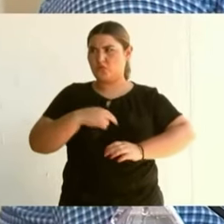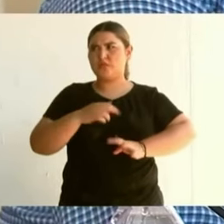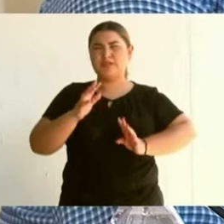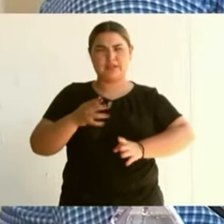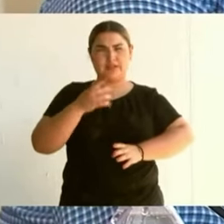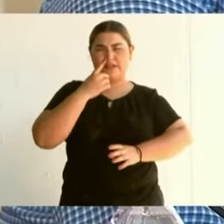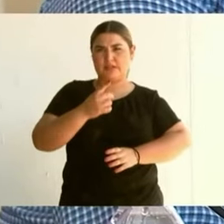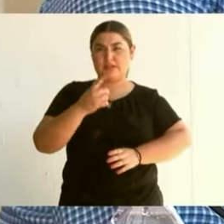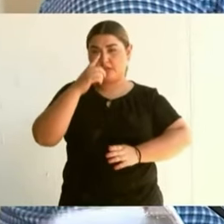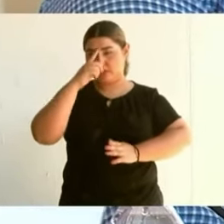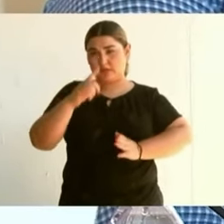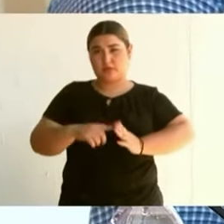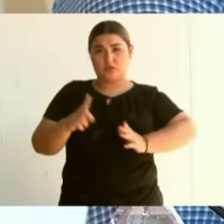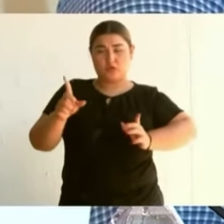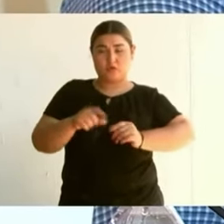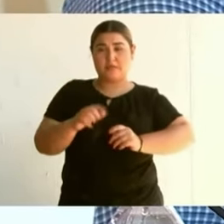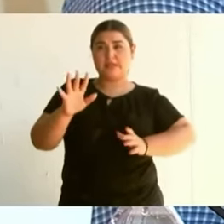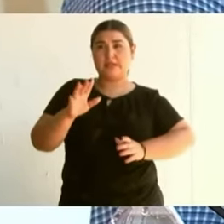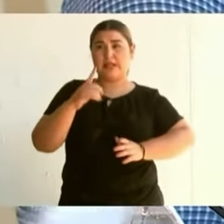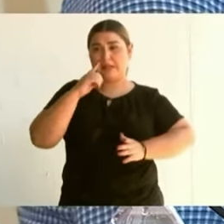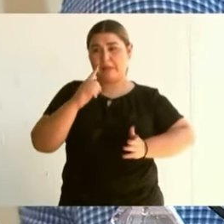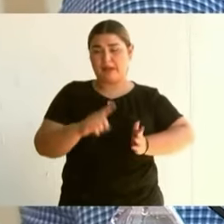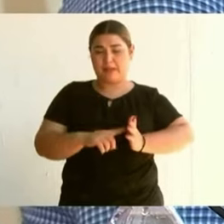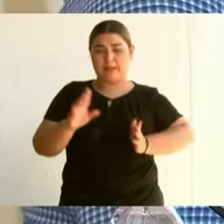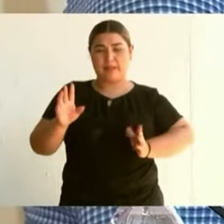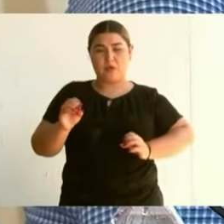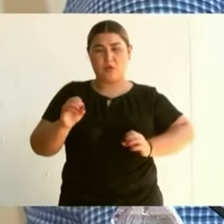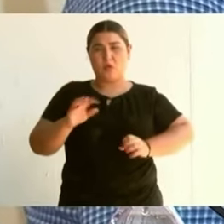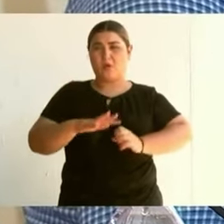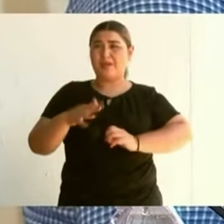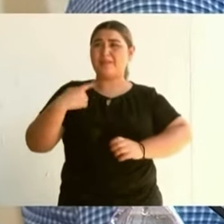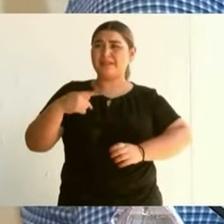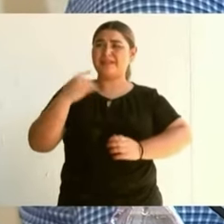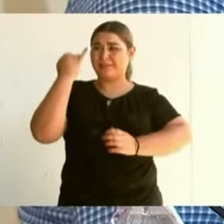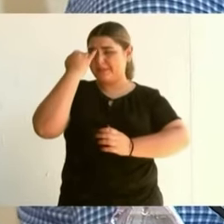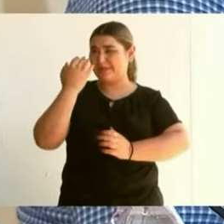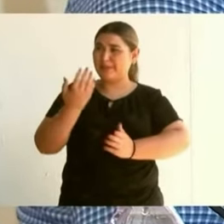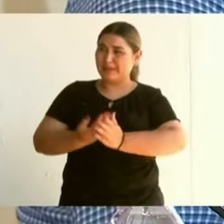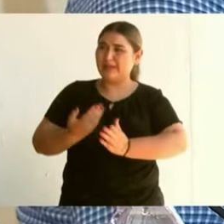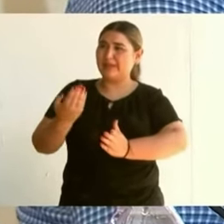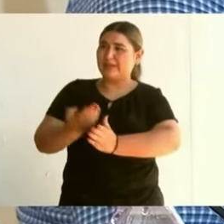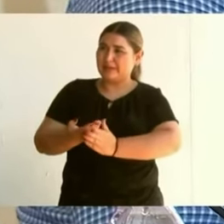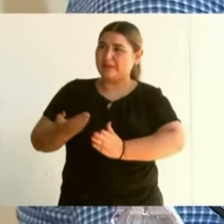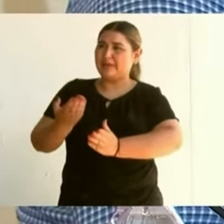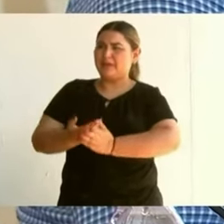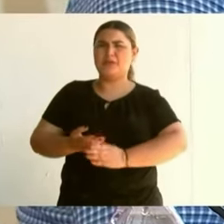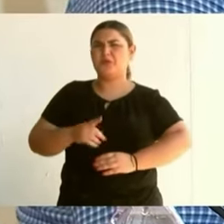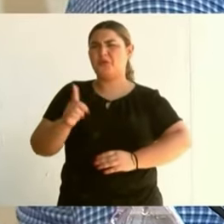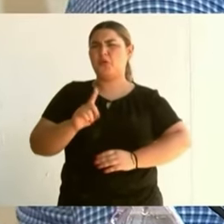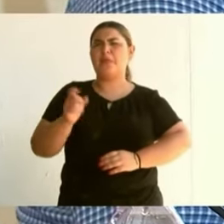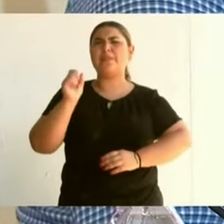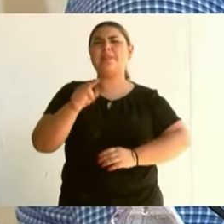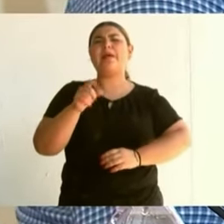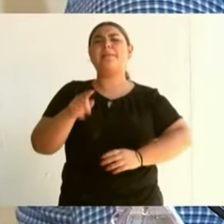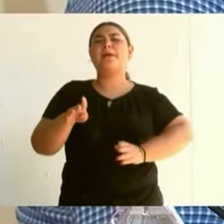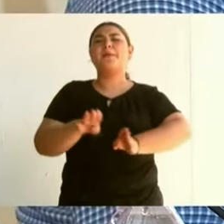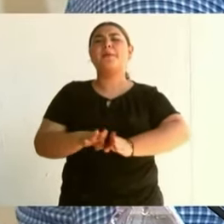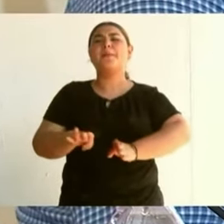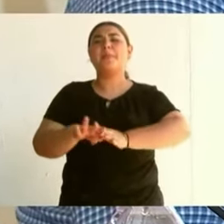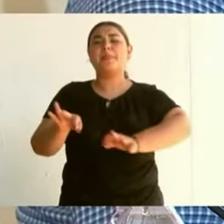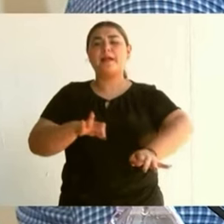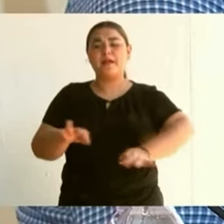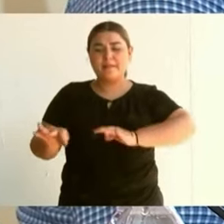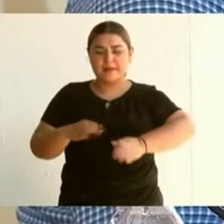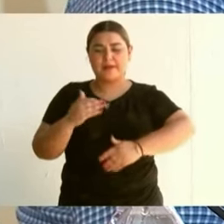demandas, en las exigencias, en los planteamientos que han hecho, sino también en la forma en la que se ha trabajado.